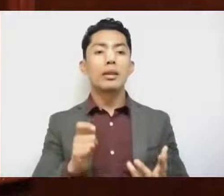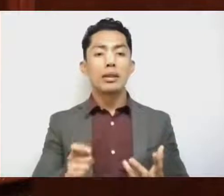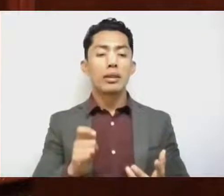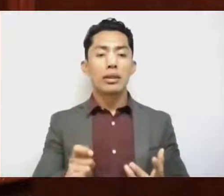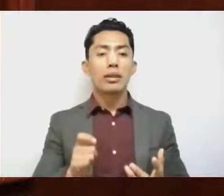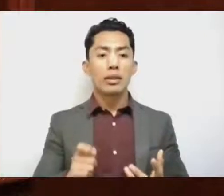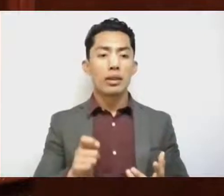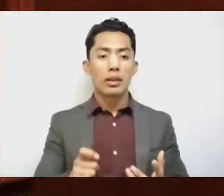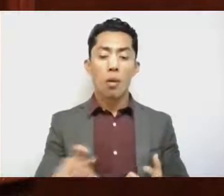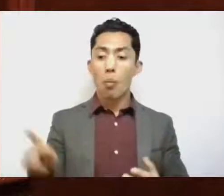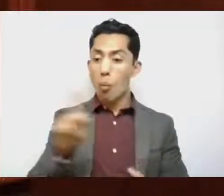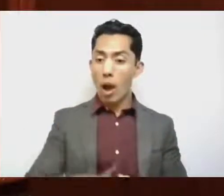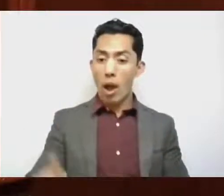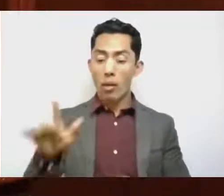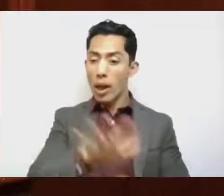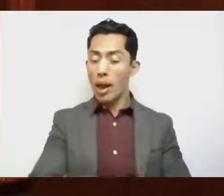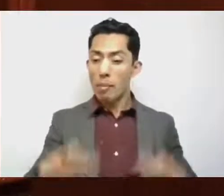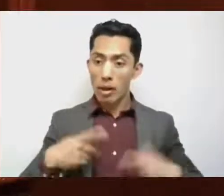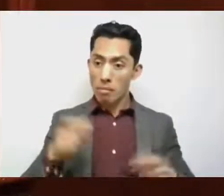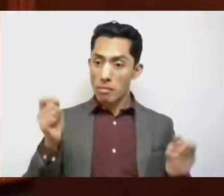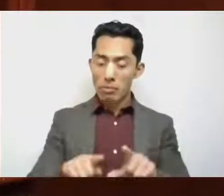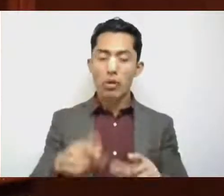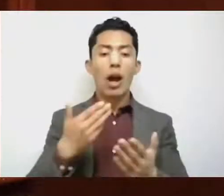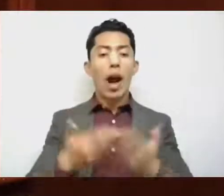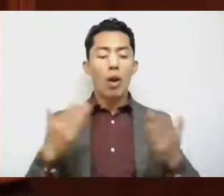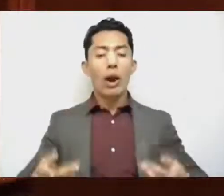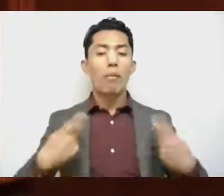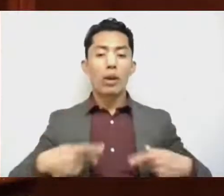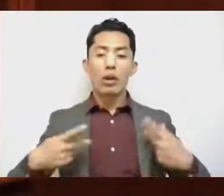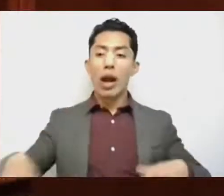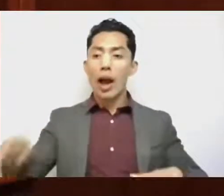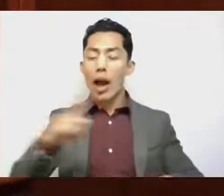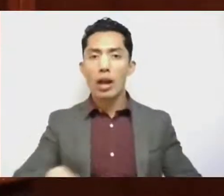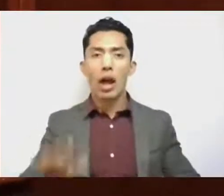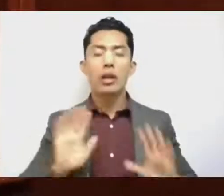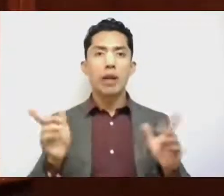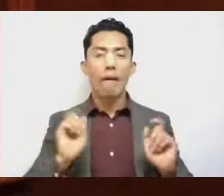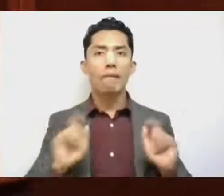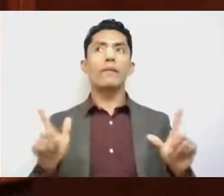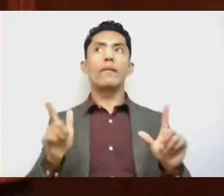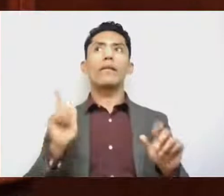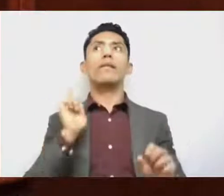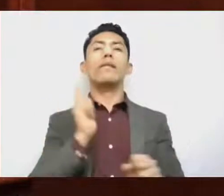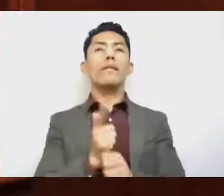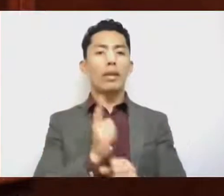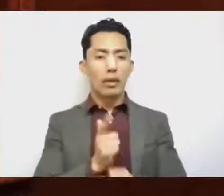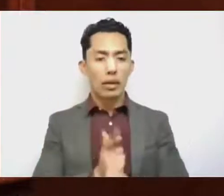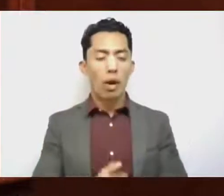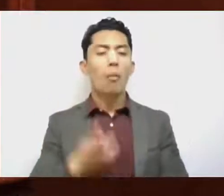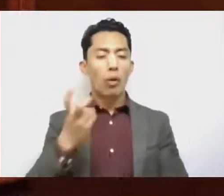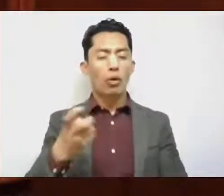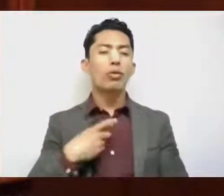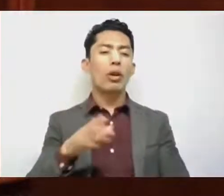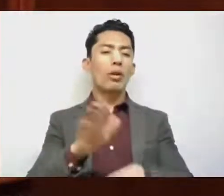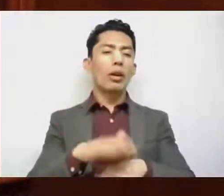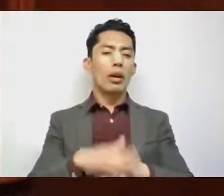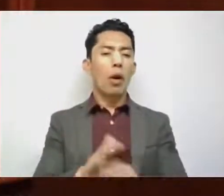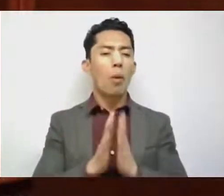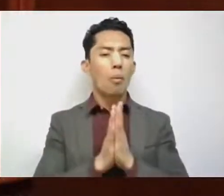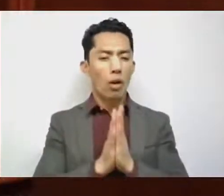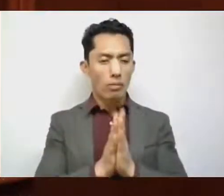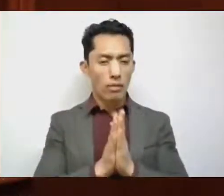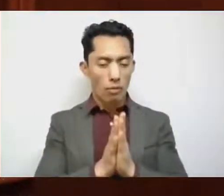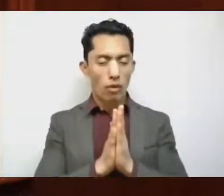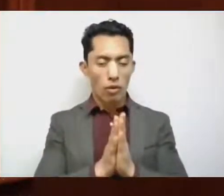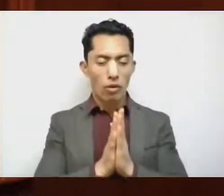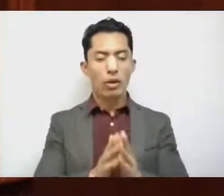mismo pueblo, hoy el pueblo está despertando. Por eso les pido que por favor nos respetemos en este